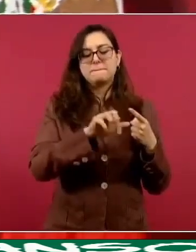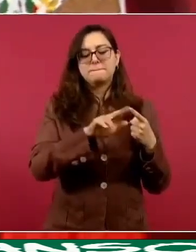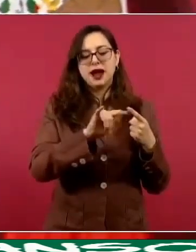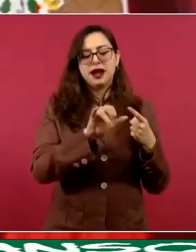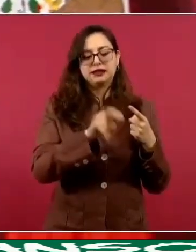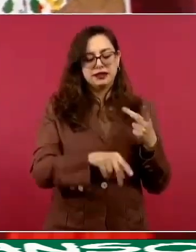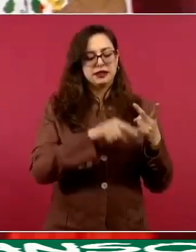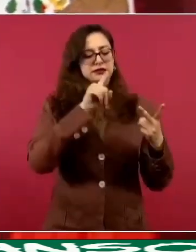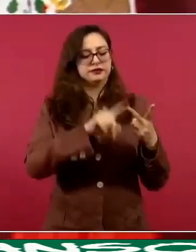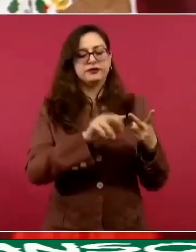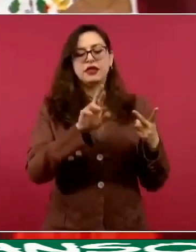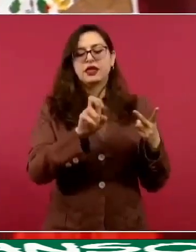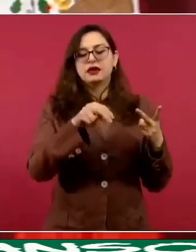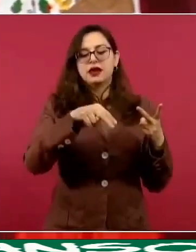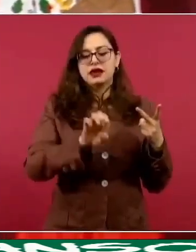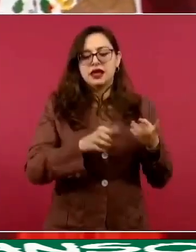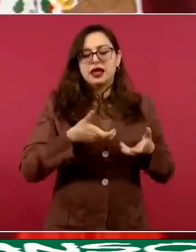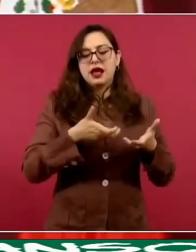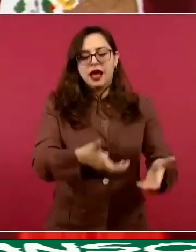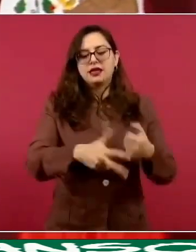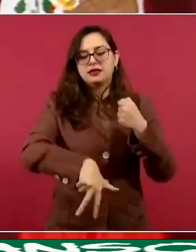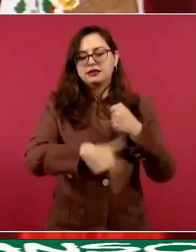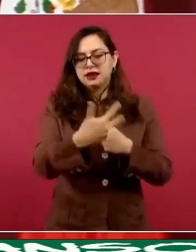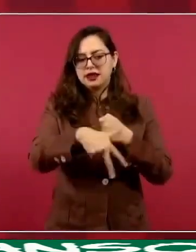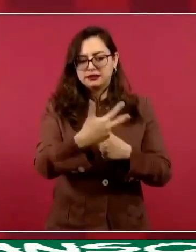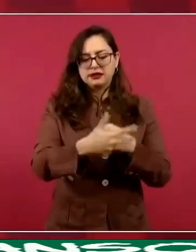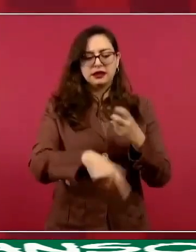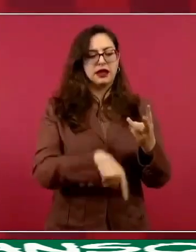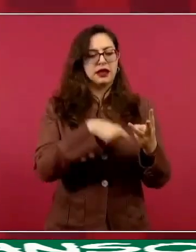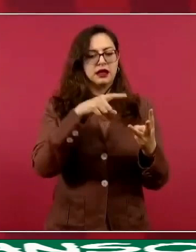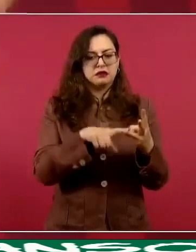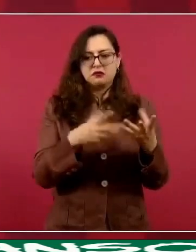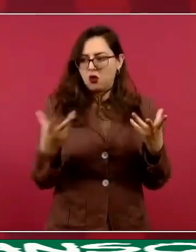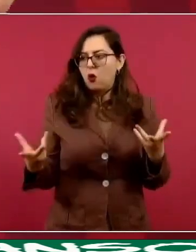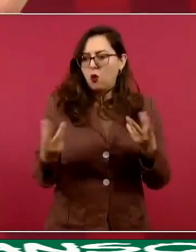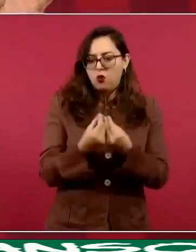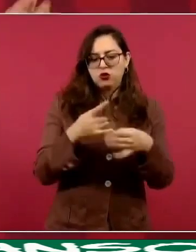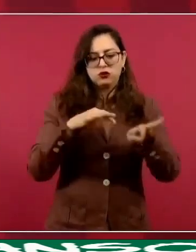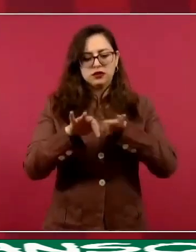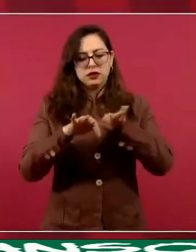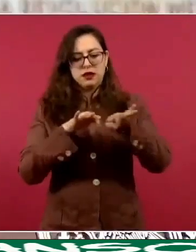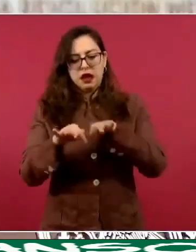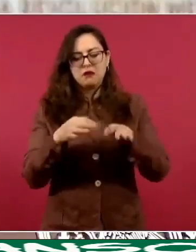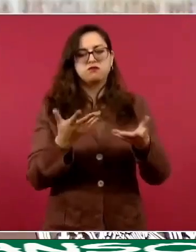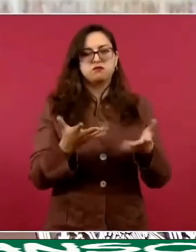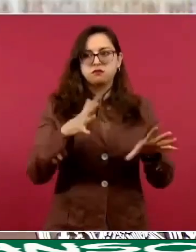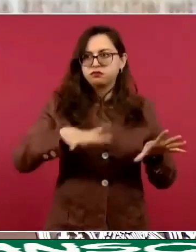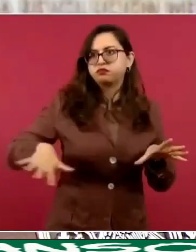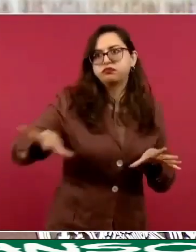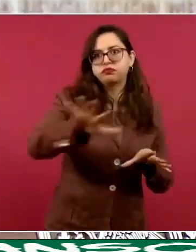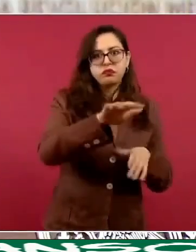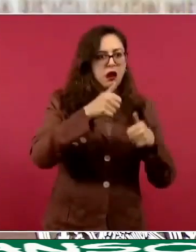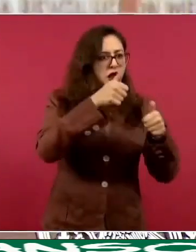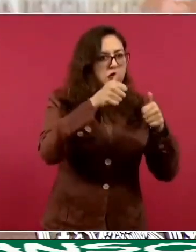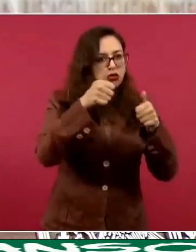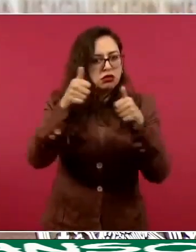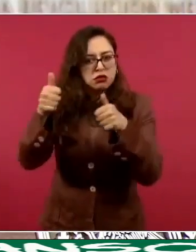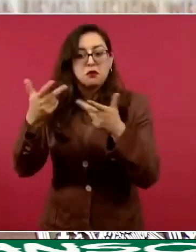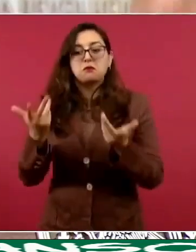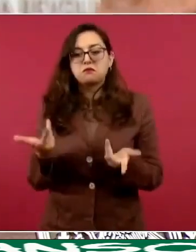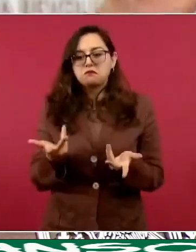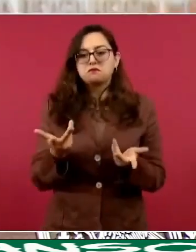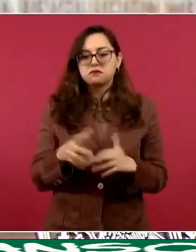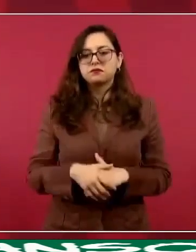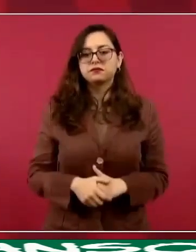entonces ojalá. De todas formas, el